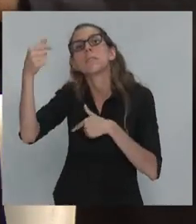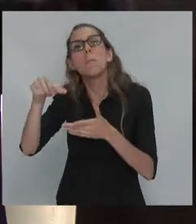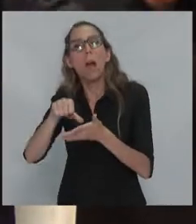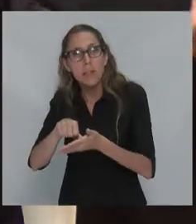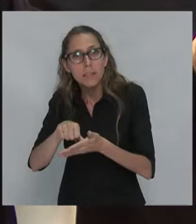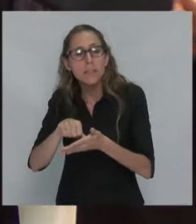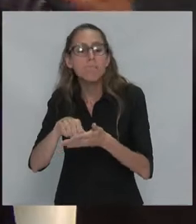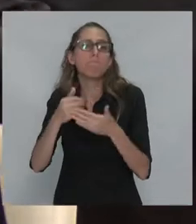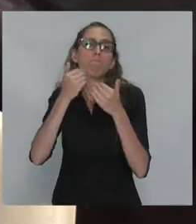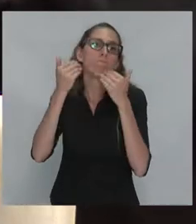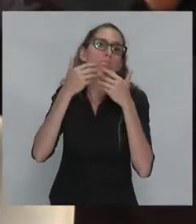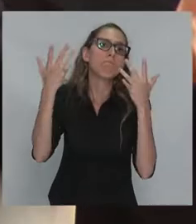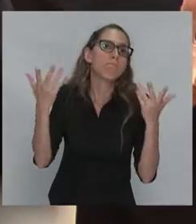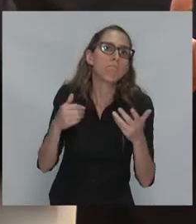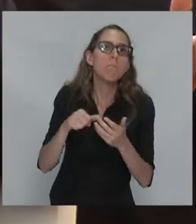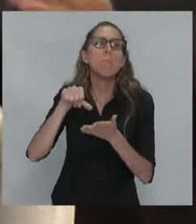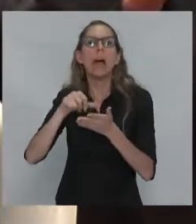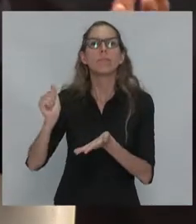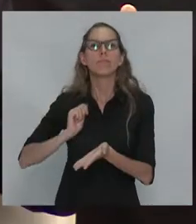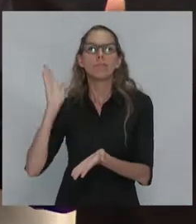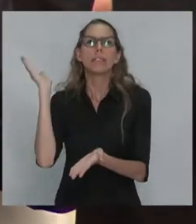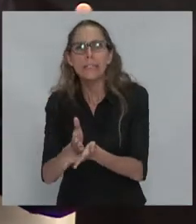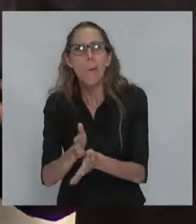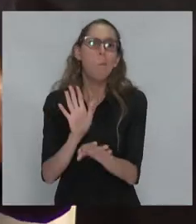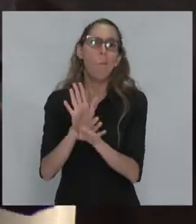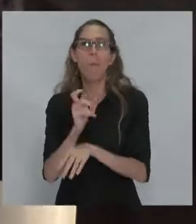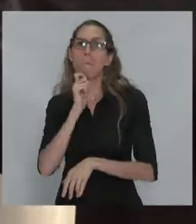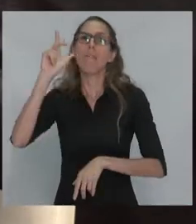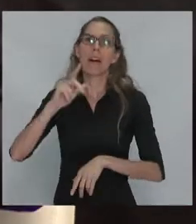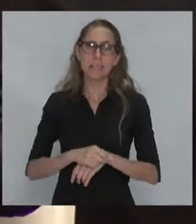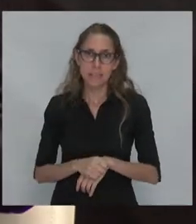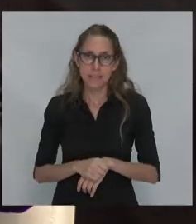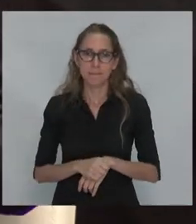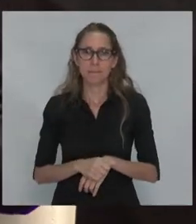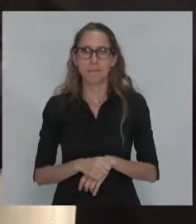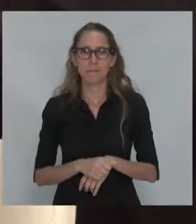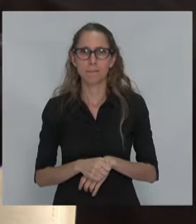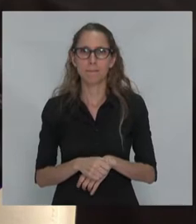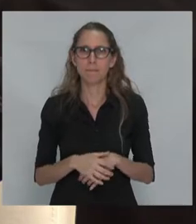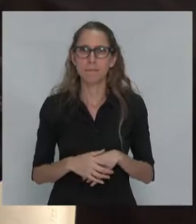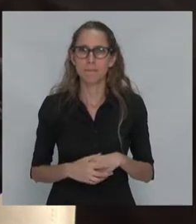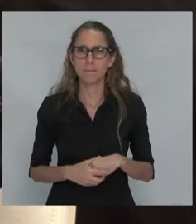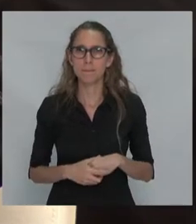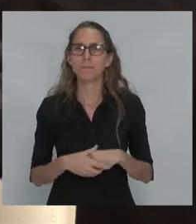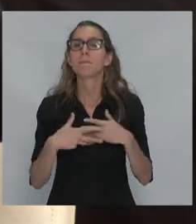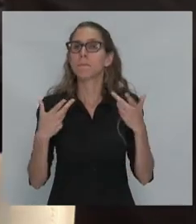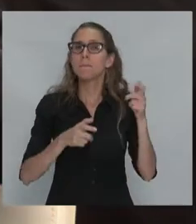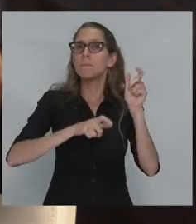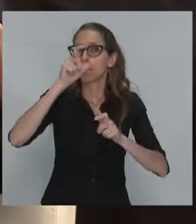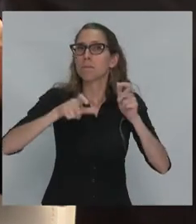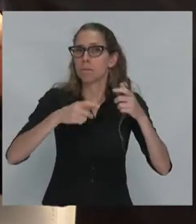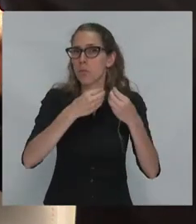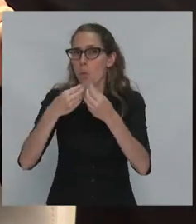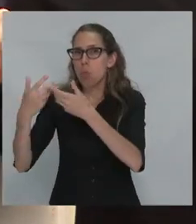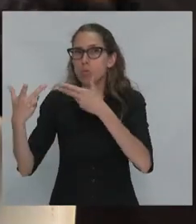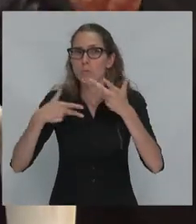no sé, una dictadura, es más fácil. El problema es que hoy, muchas personas están hablando